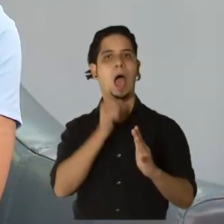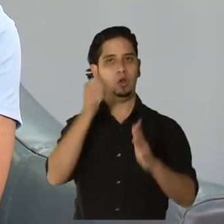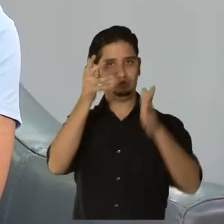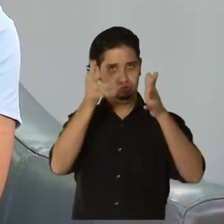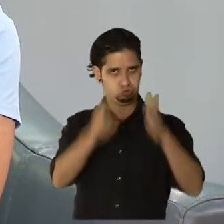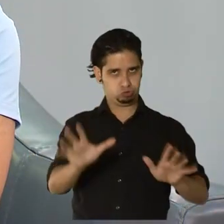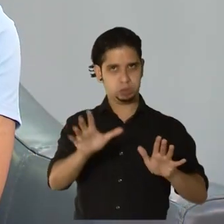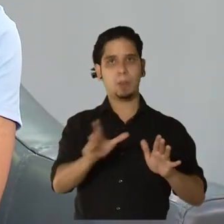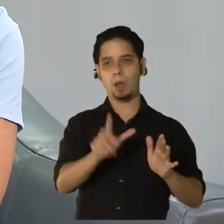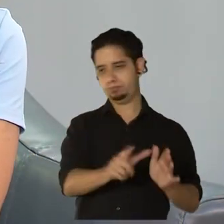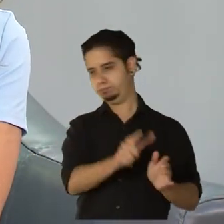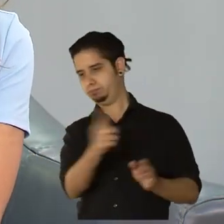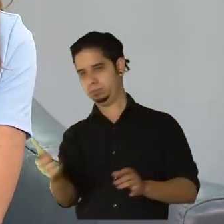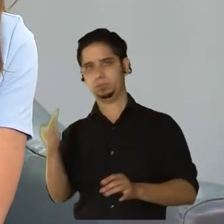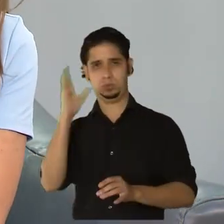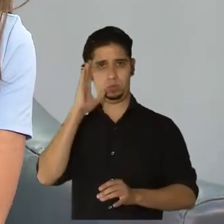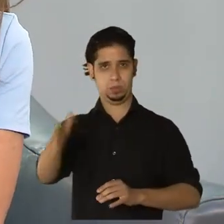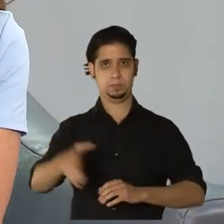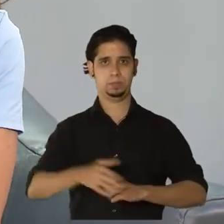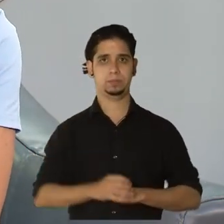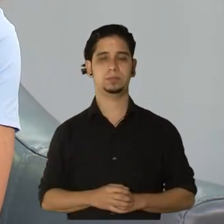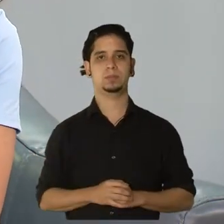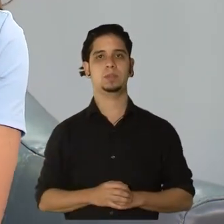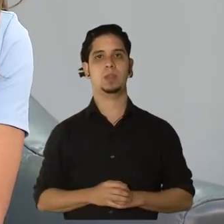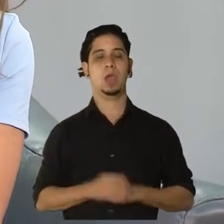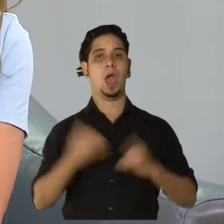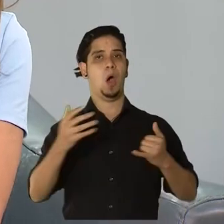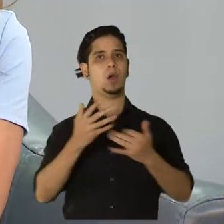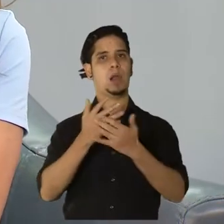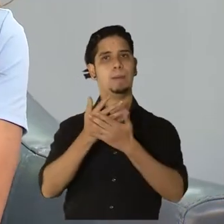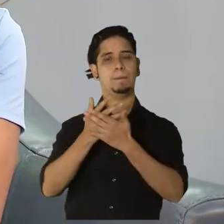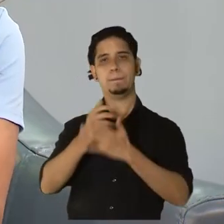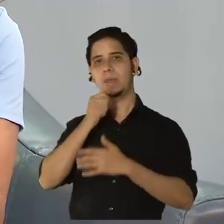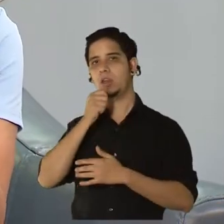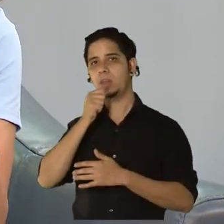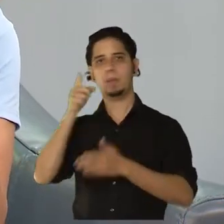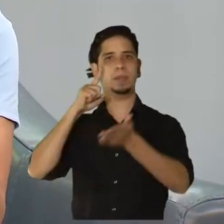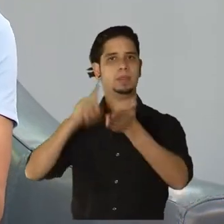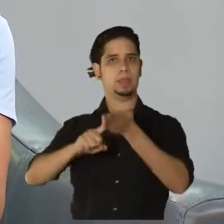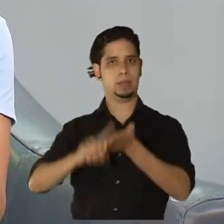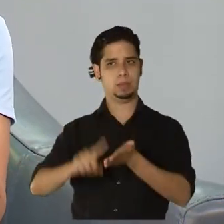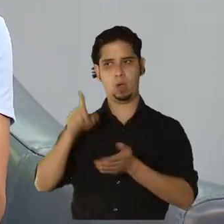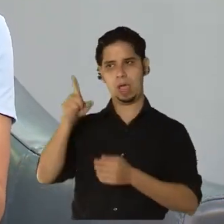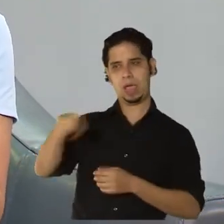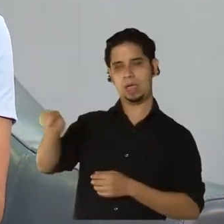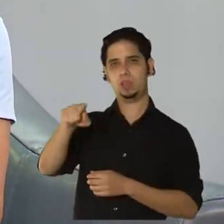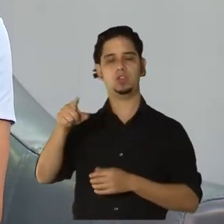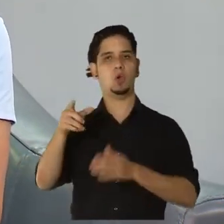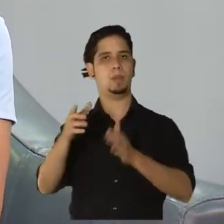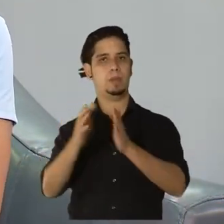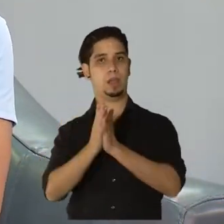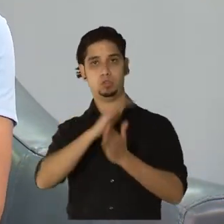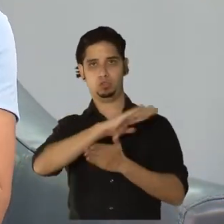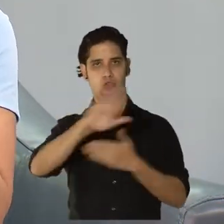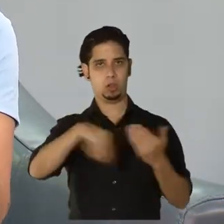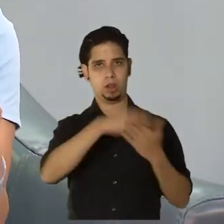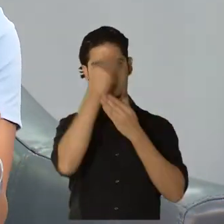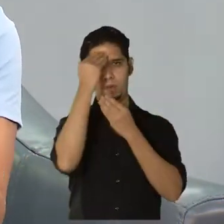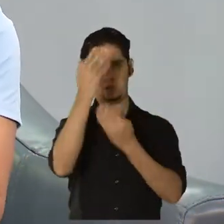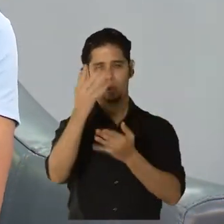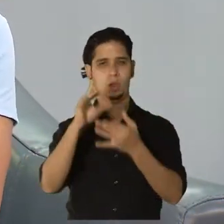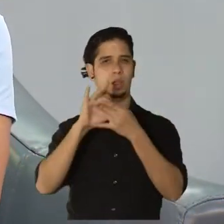comunicación, la organización, el Centro de Periodismo Investigativo exigía que toda esa información sobre